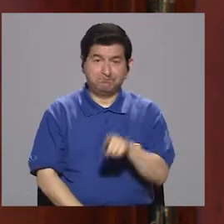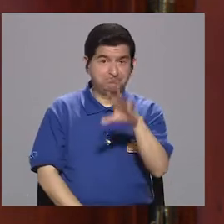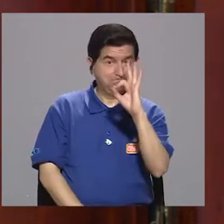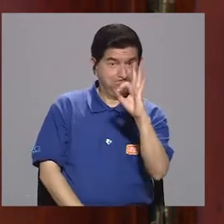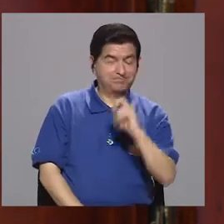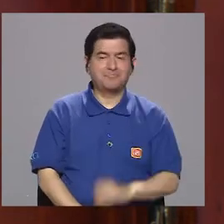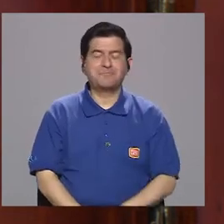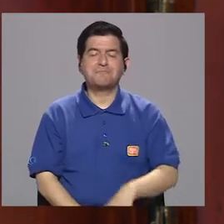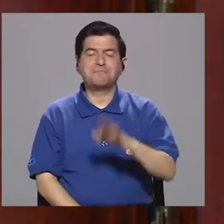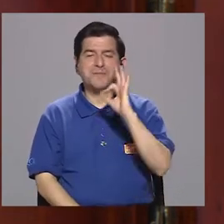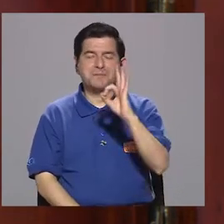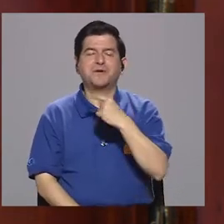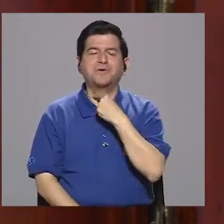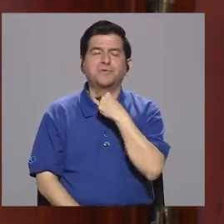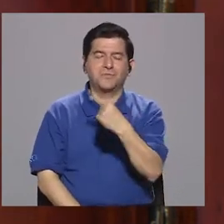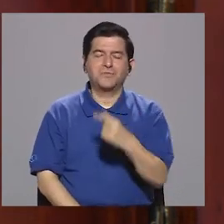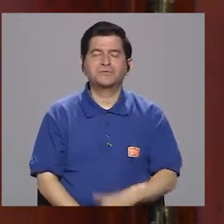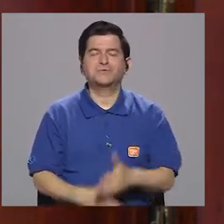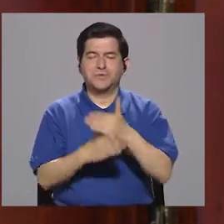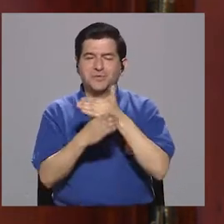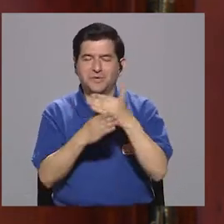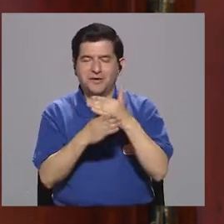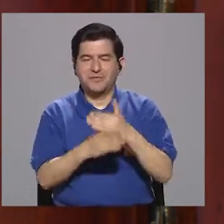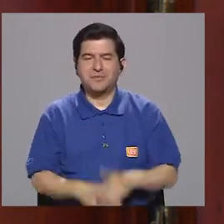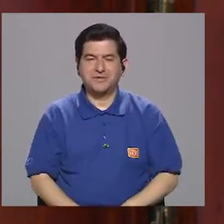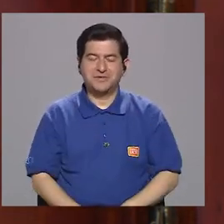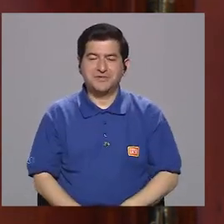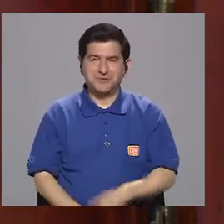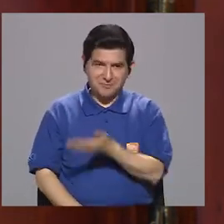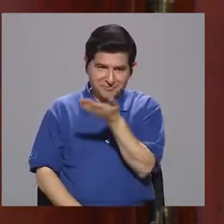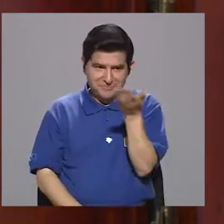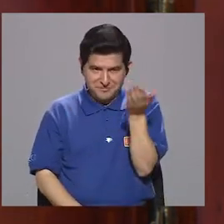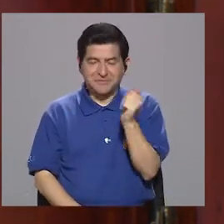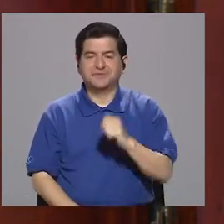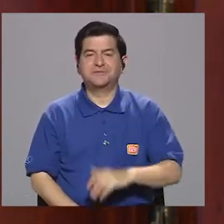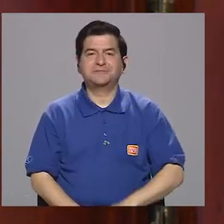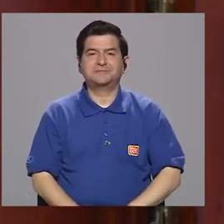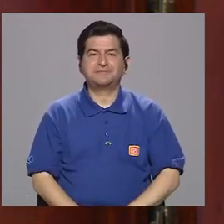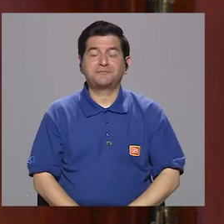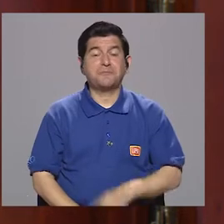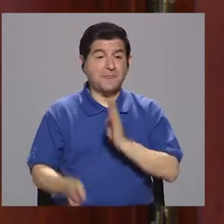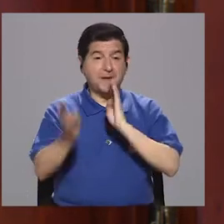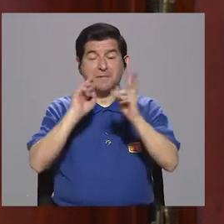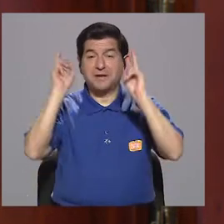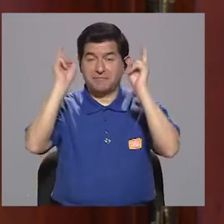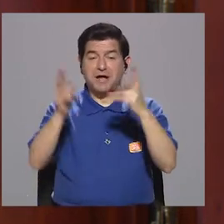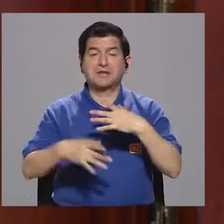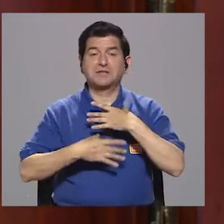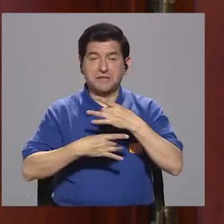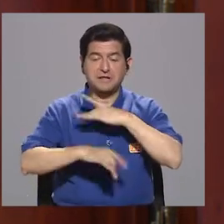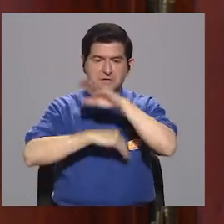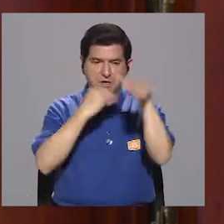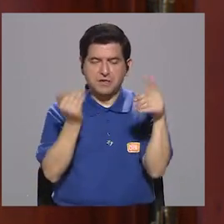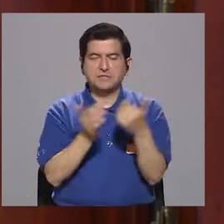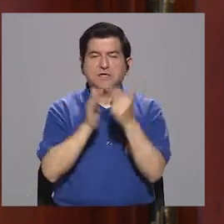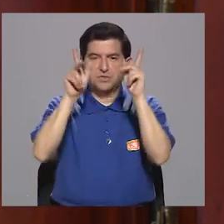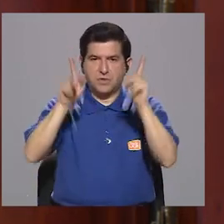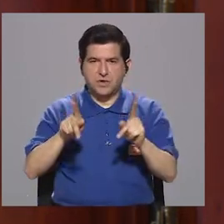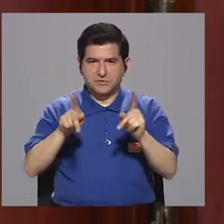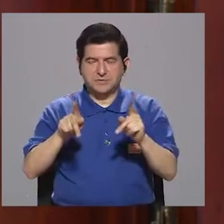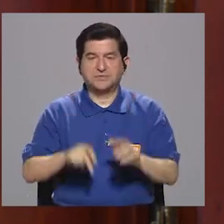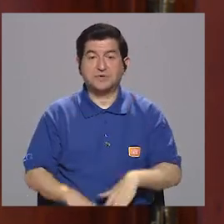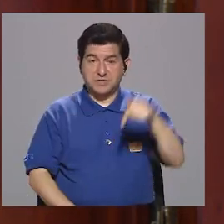Johnny, cómo está? Muy bien, un gusto de poder compartir con ustedes, para hablar de temas que le interesan a todos los